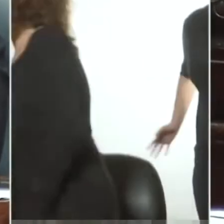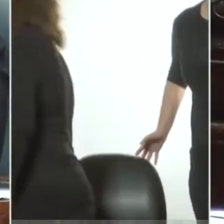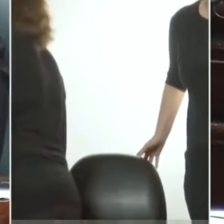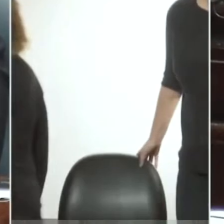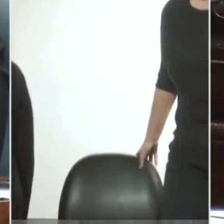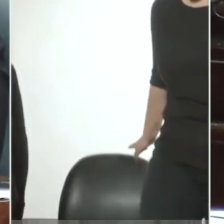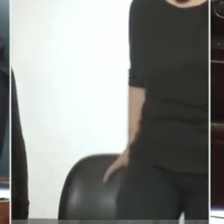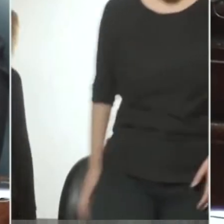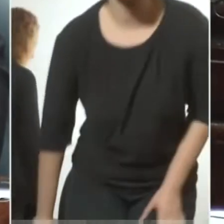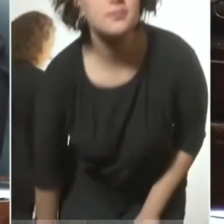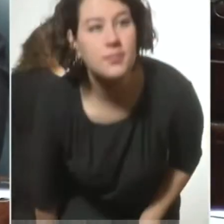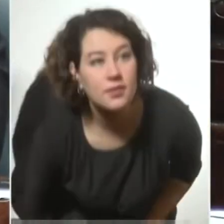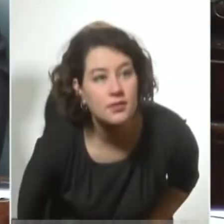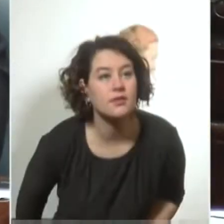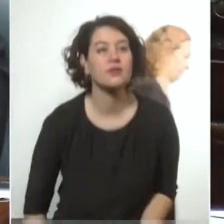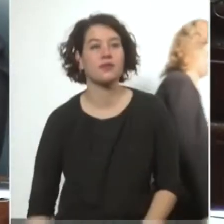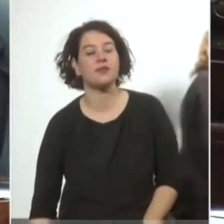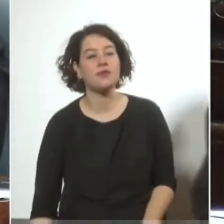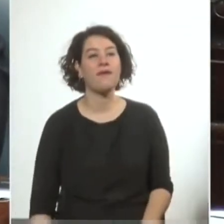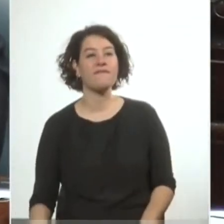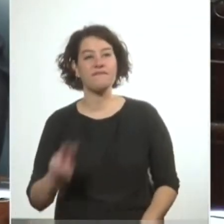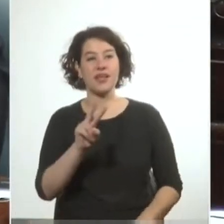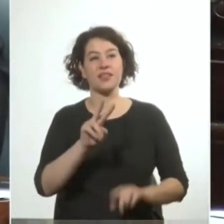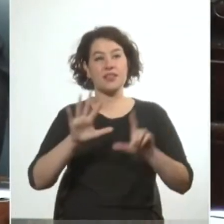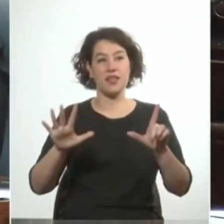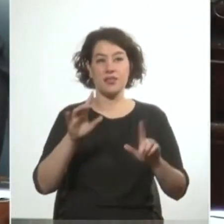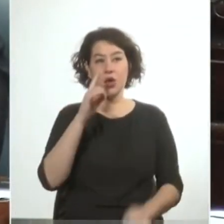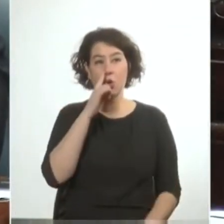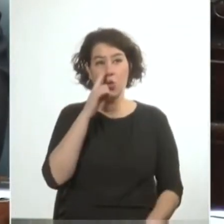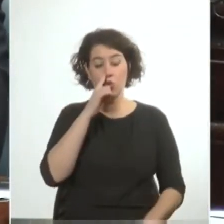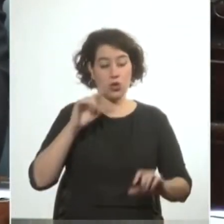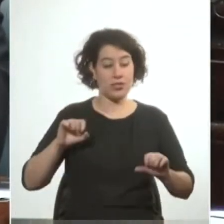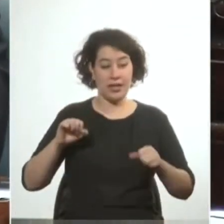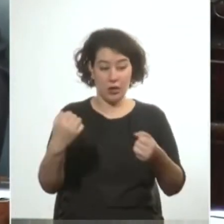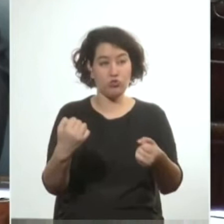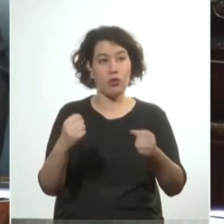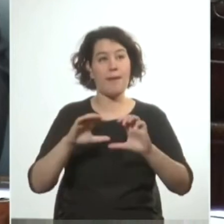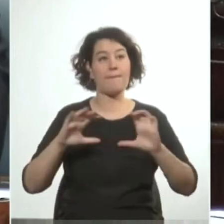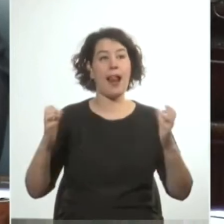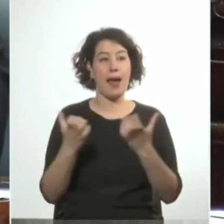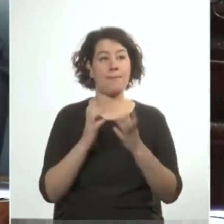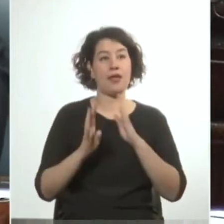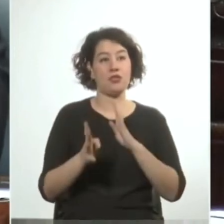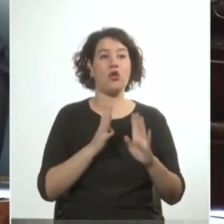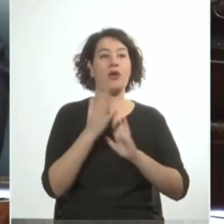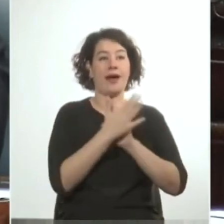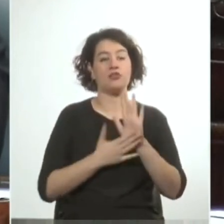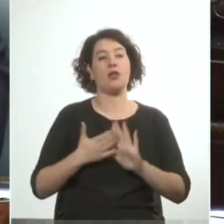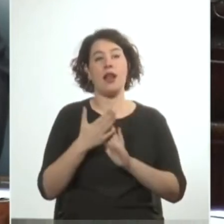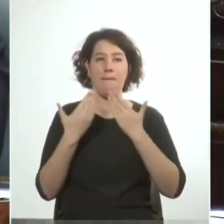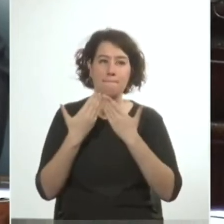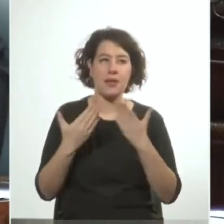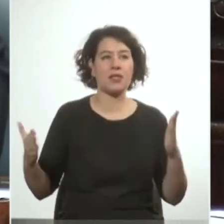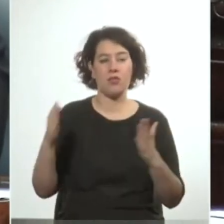Y el 27 de junio se clausura a este Parlamento Nacional dando inicio concreto a la